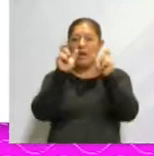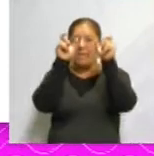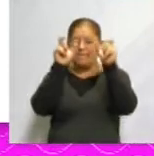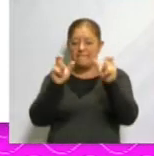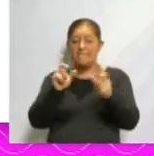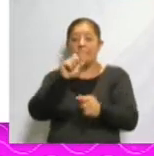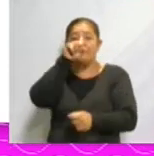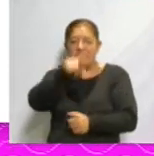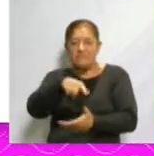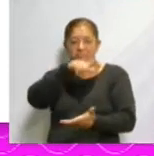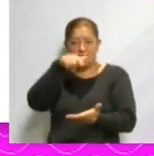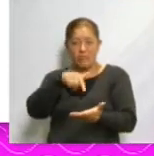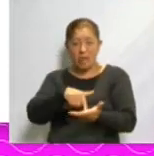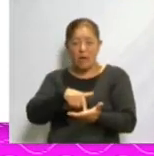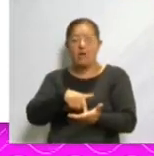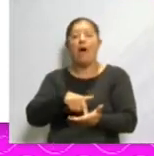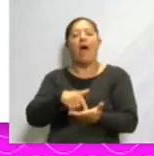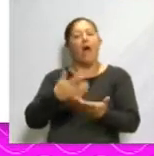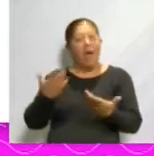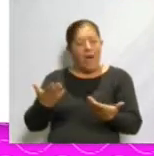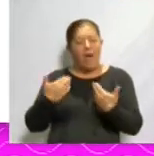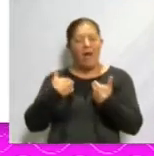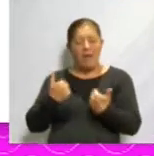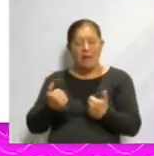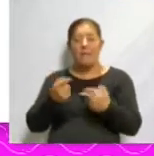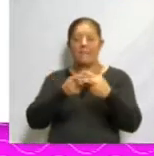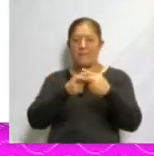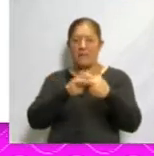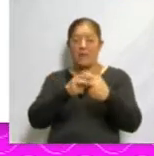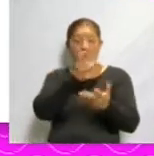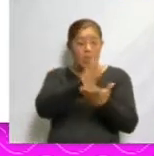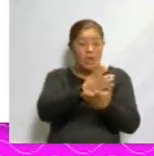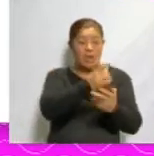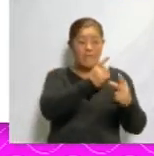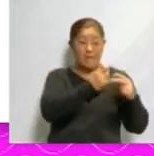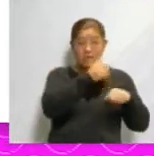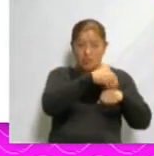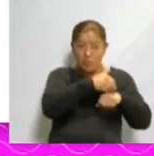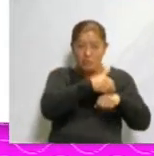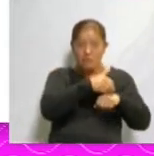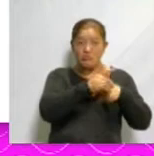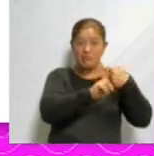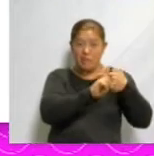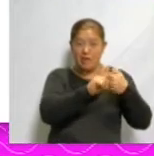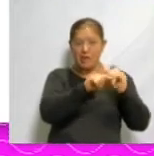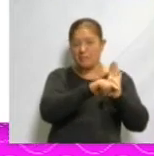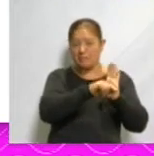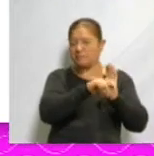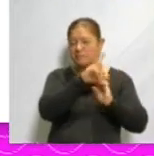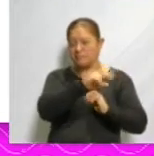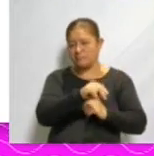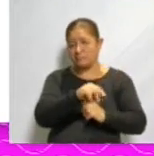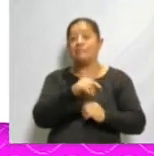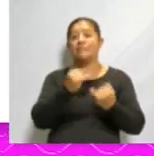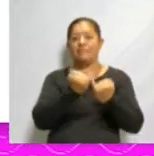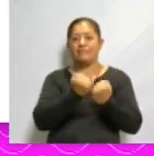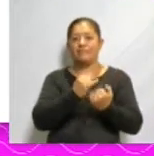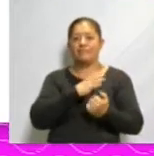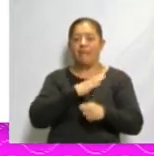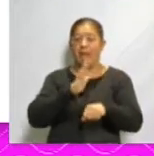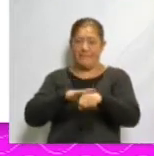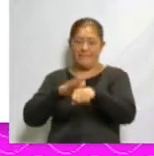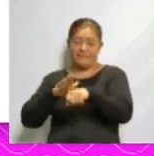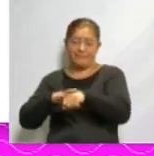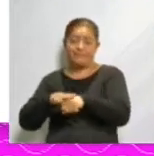demostrándonos una vez más que las matemáticas no son solo números y operaciones aritméticas o bien algebraicas, ya que están